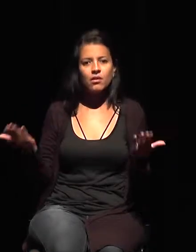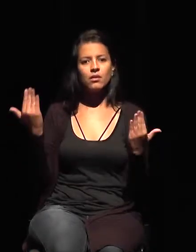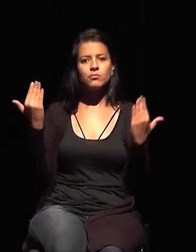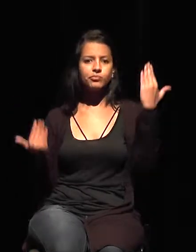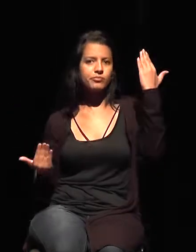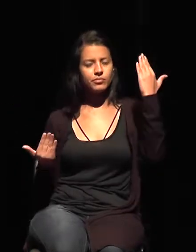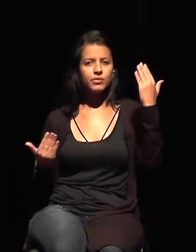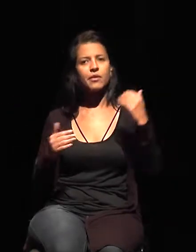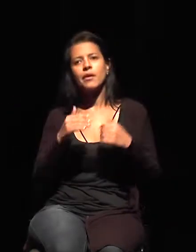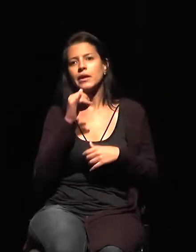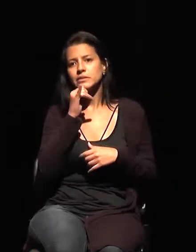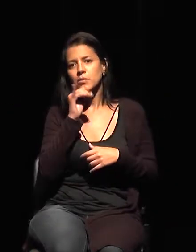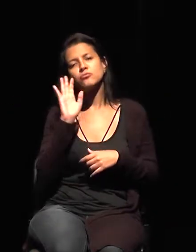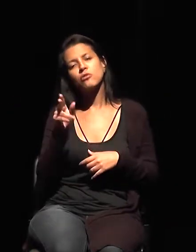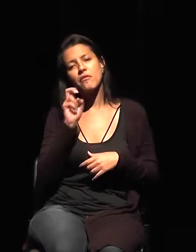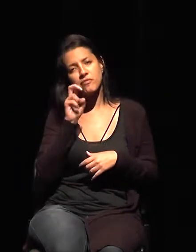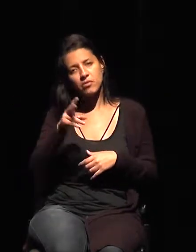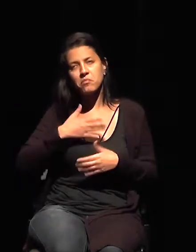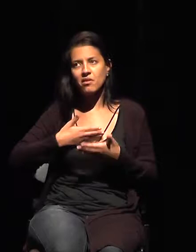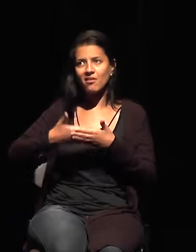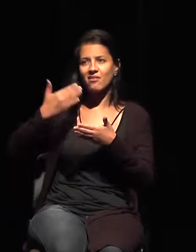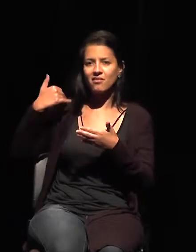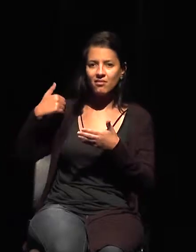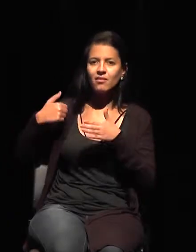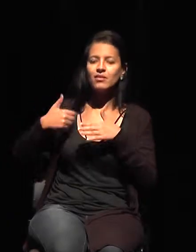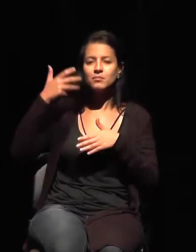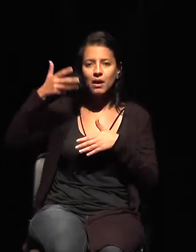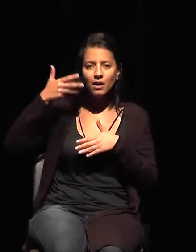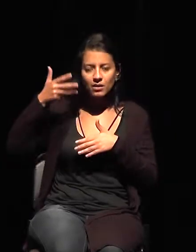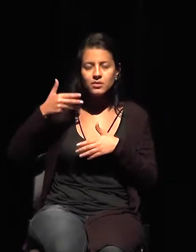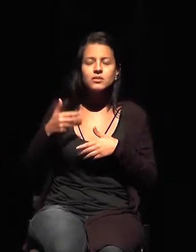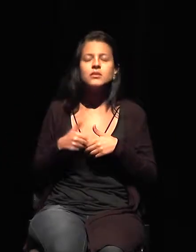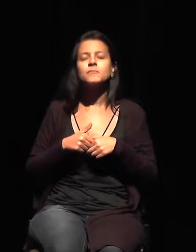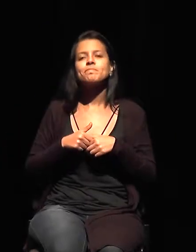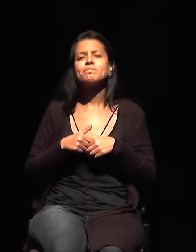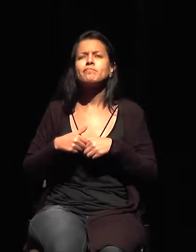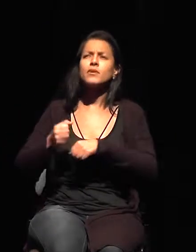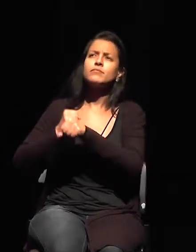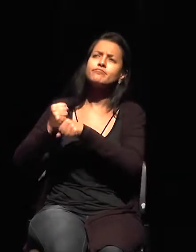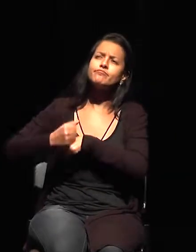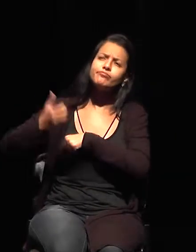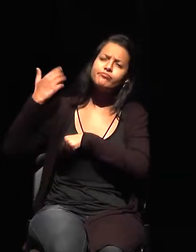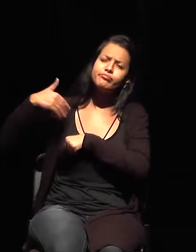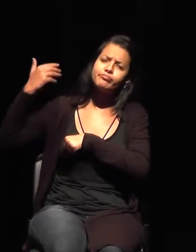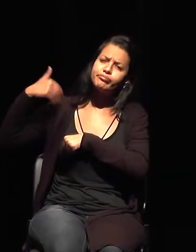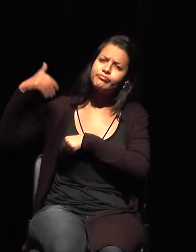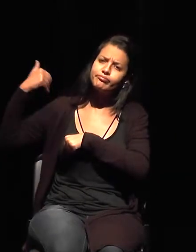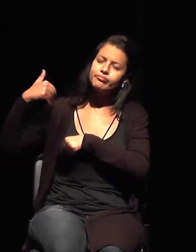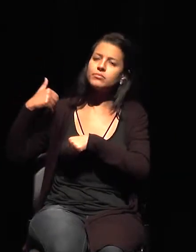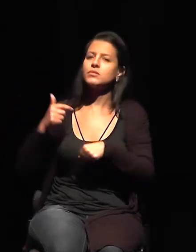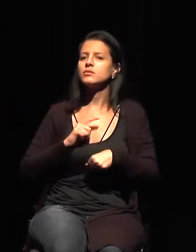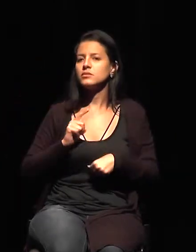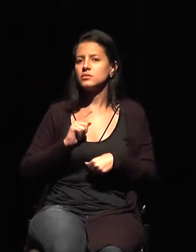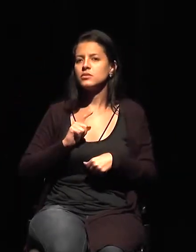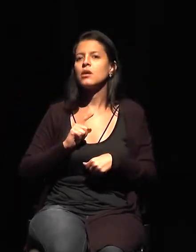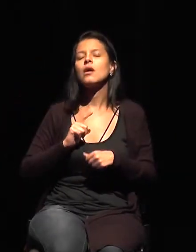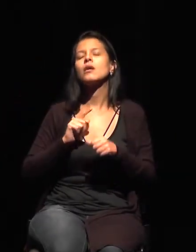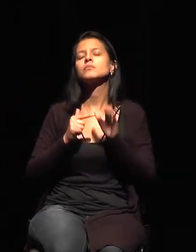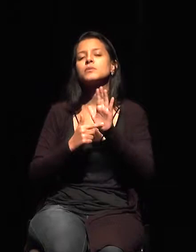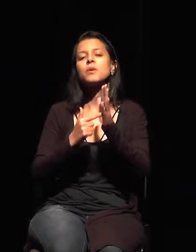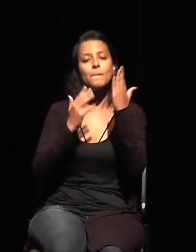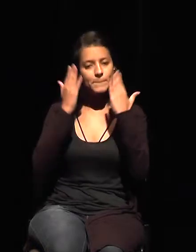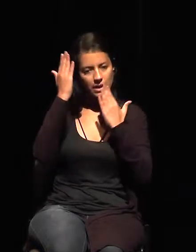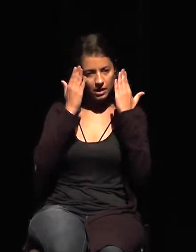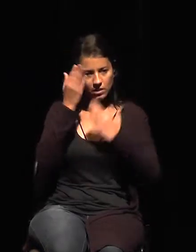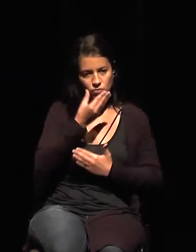Hace unos años, bueno, hace muchos años, hice una exposición de Picasso, 89 obras de Picasso que